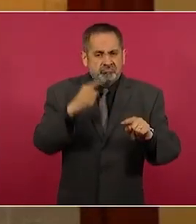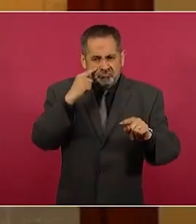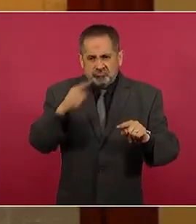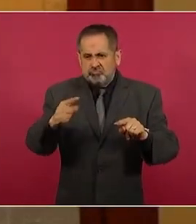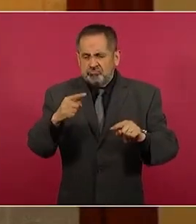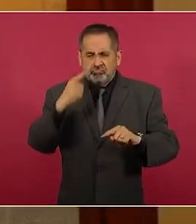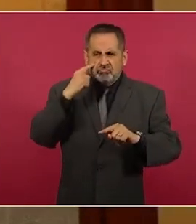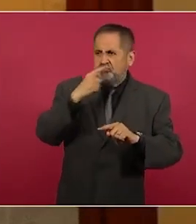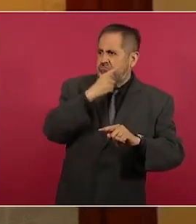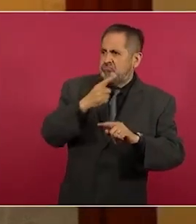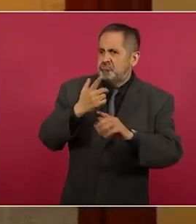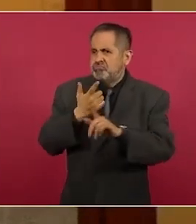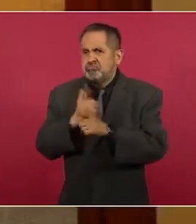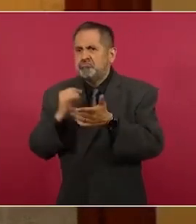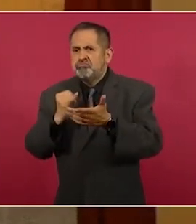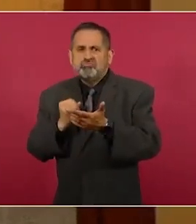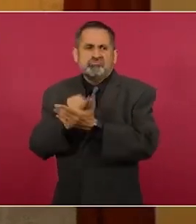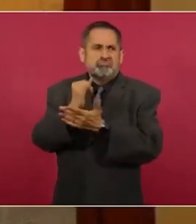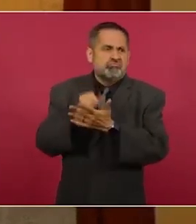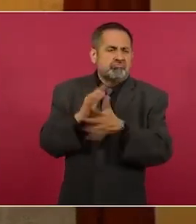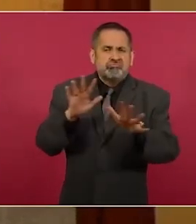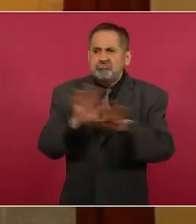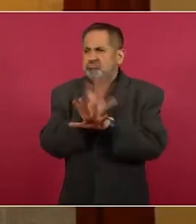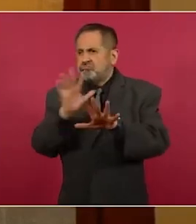democrática y de cambio,